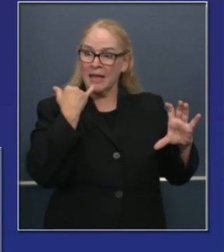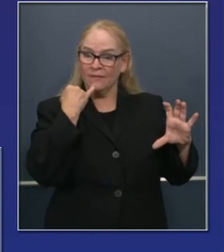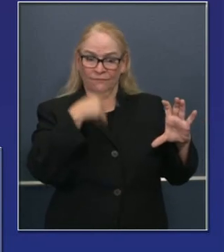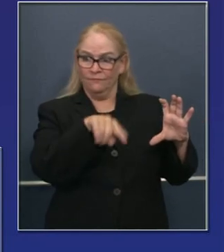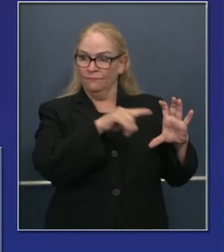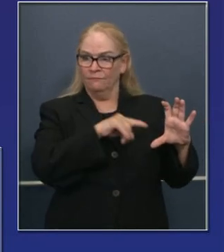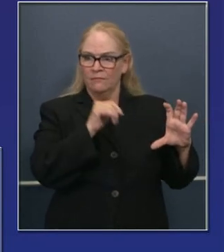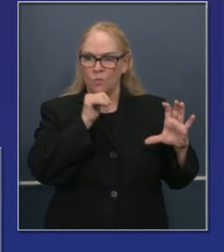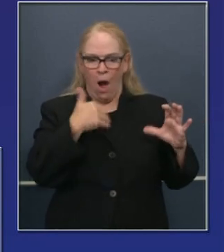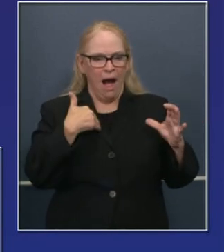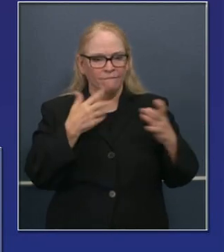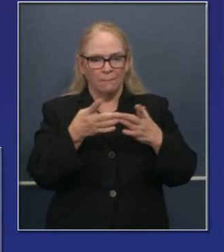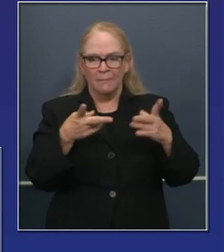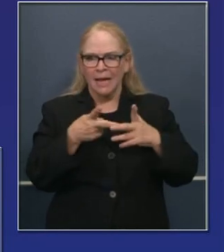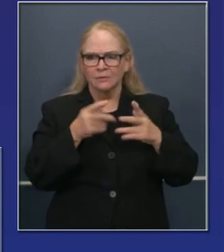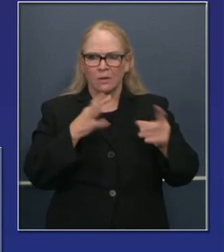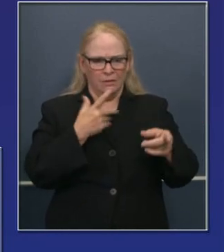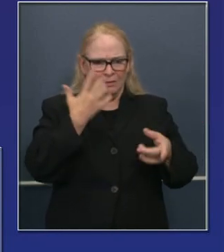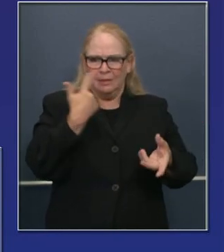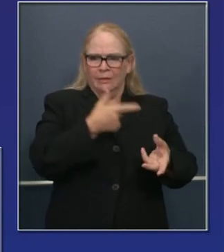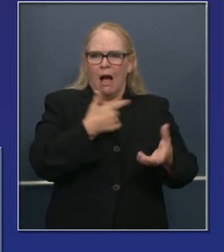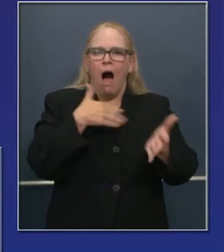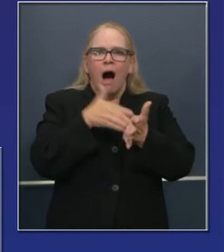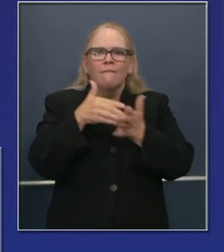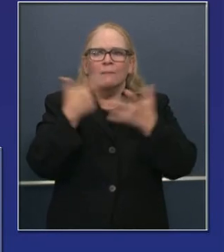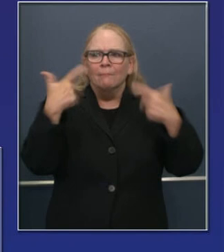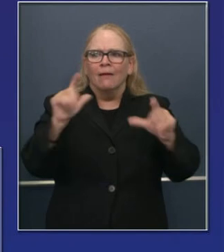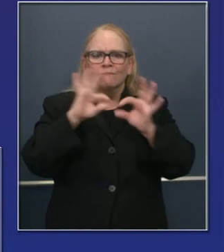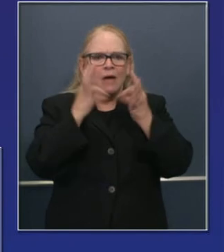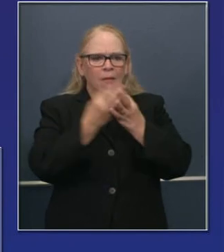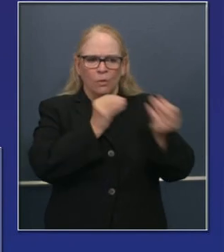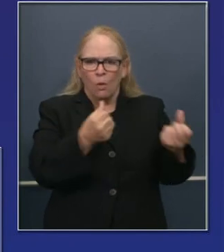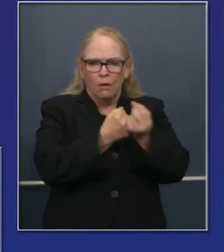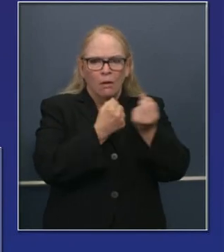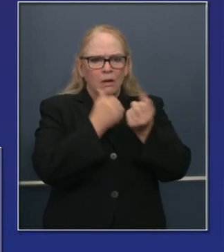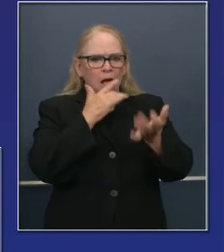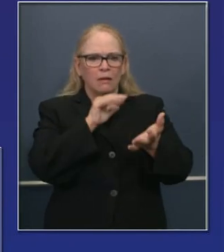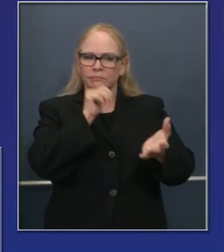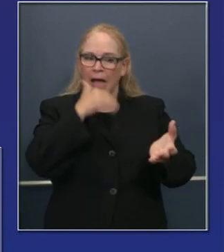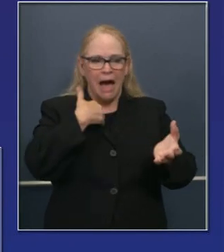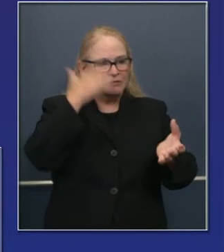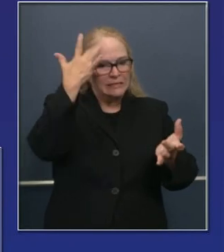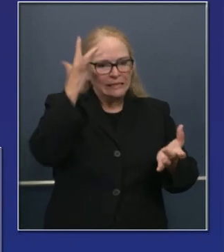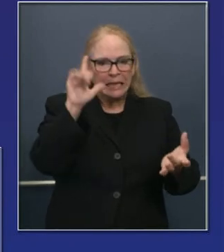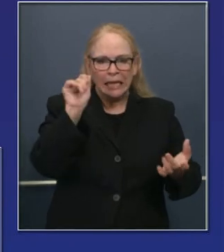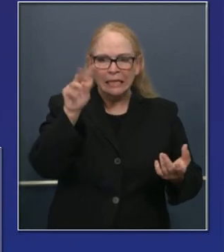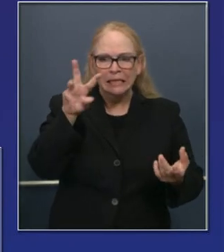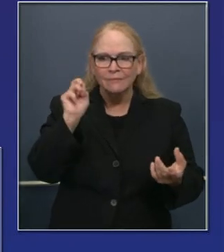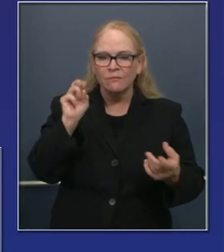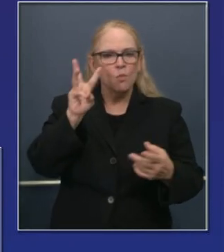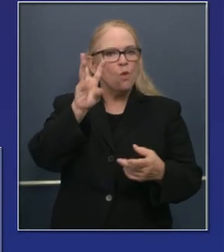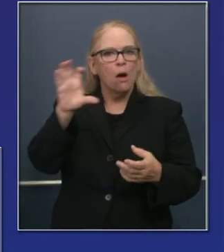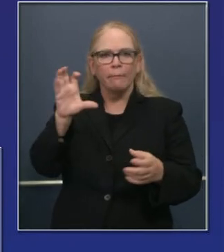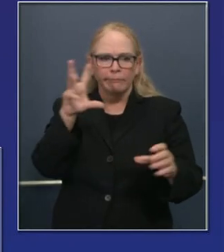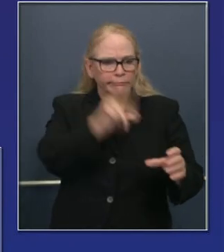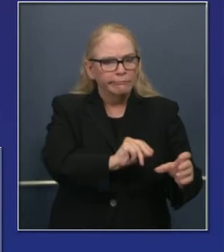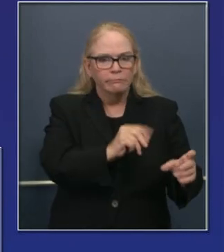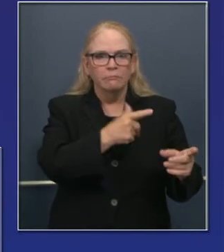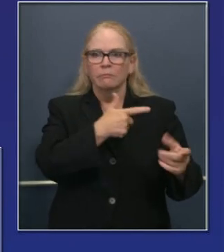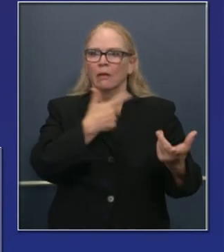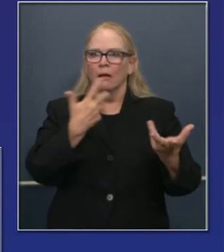fuerzas de trabajo esenciales no tienen capacidad porque no reciben apoyo en cuanto a días de enfermedad, apoyo